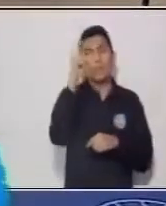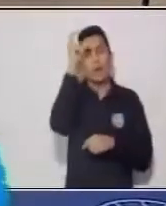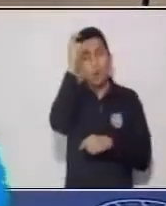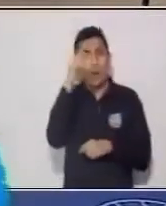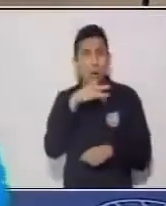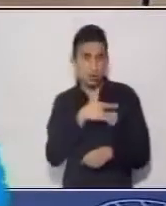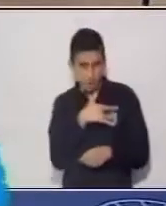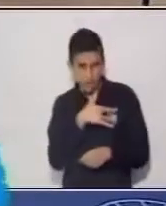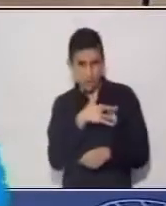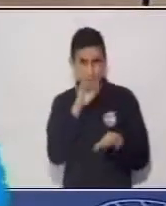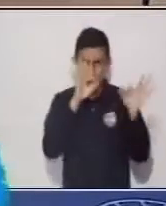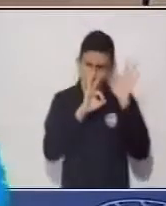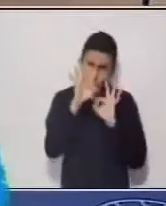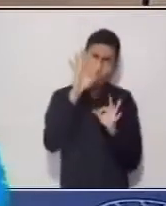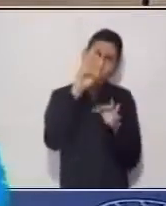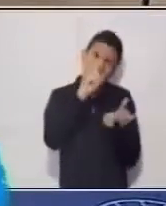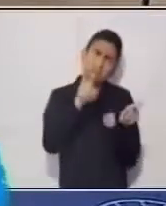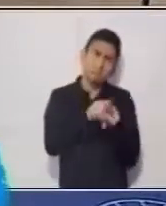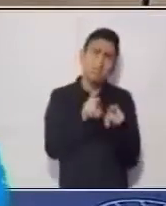o monólogo.